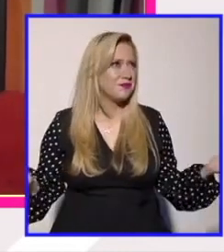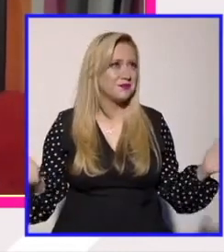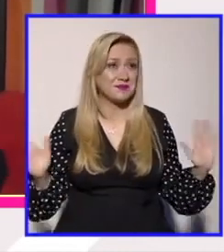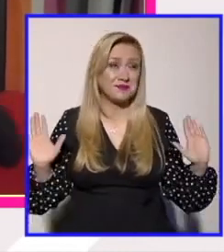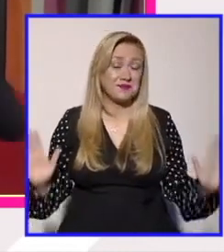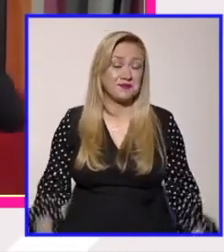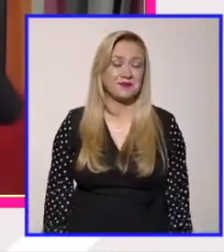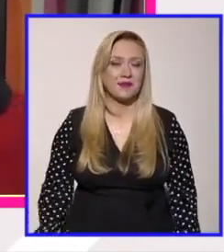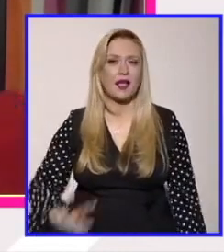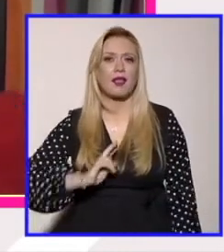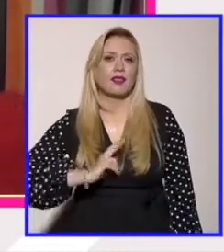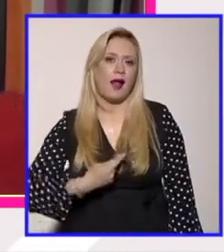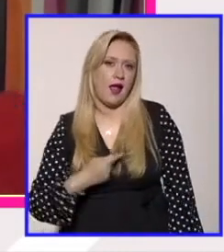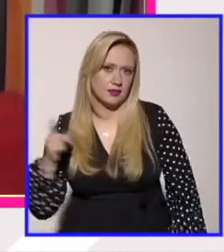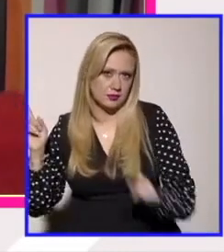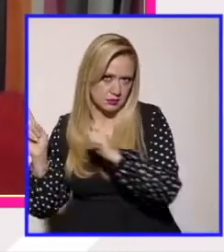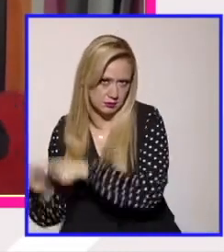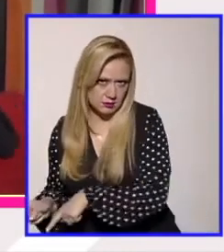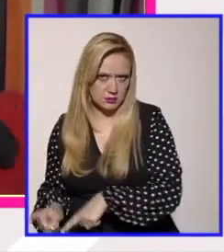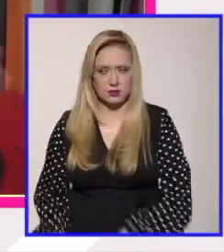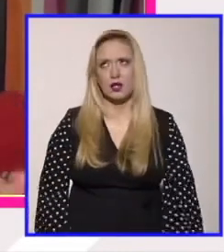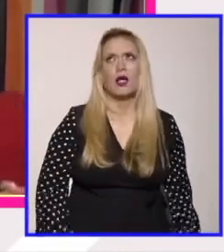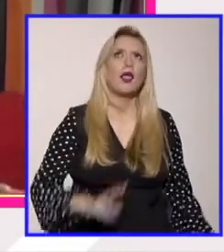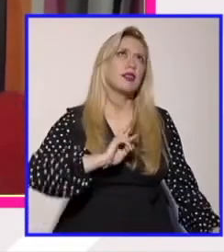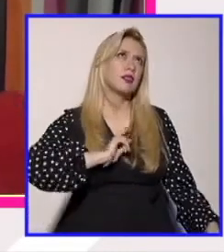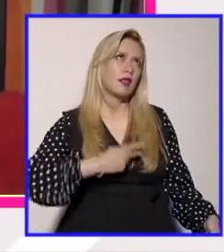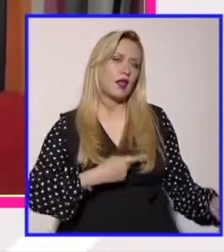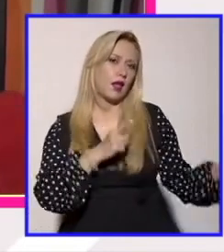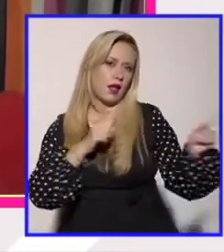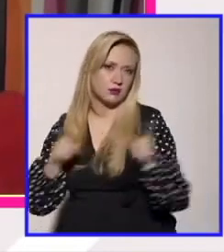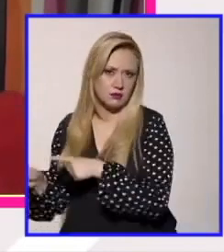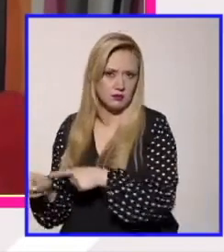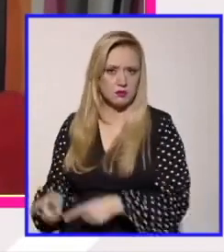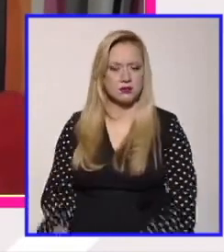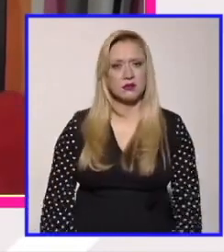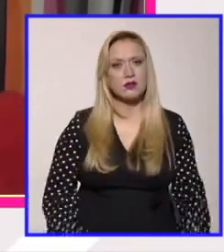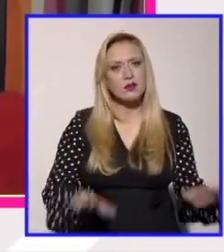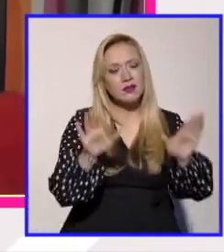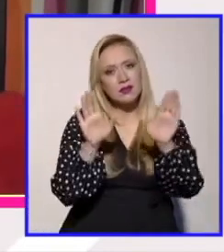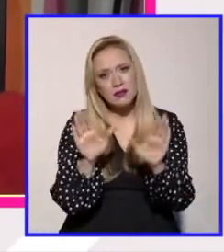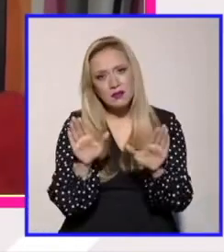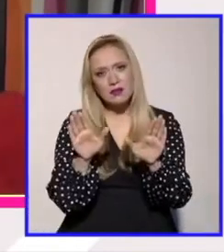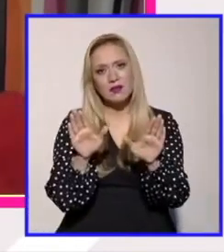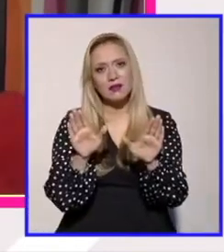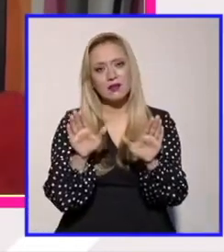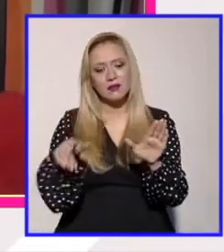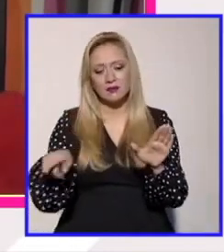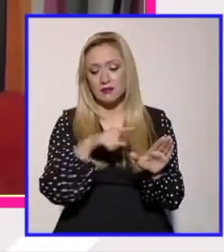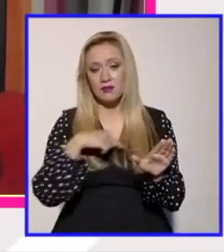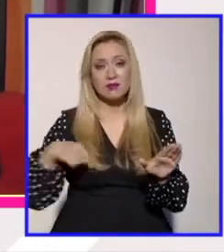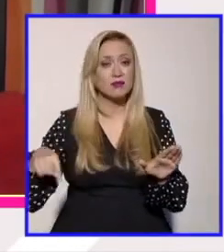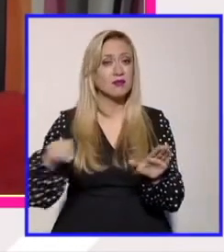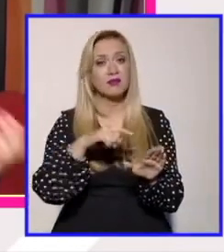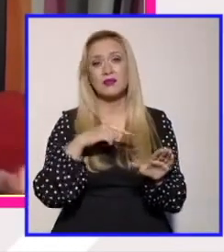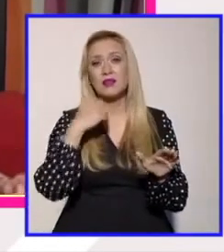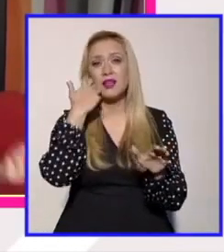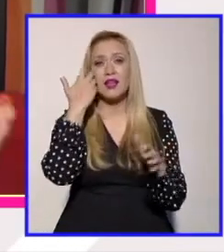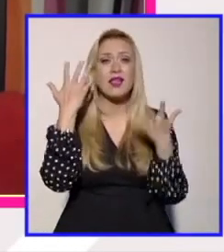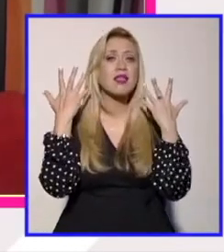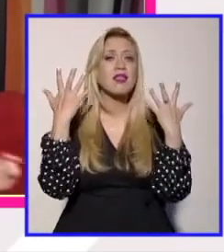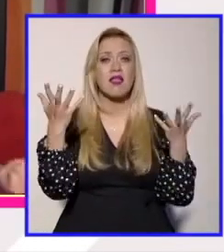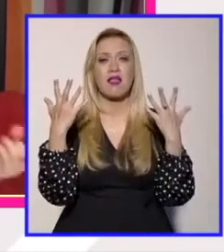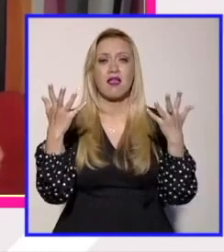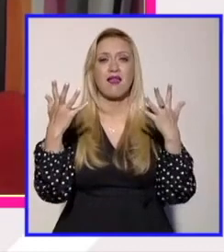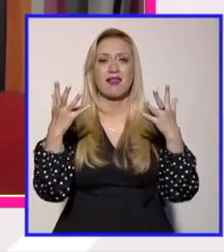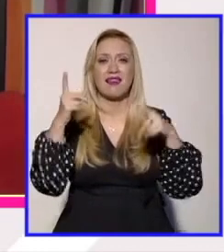de las trans. Y entonces, ahí yo creo de nuevo que tenemos una victoria de la gente que quiere desmembrar